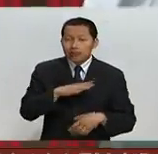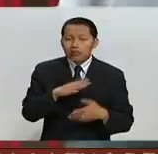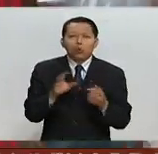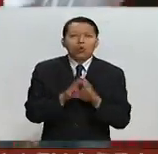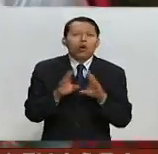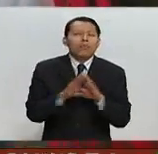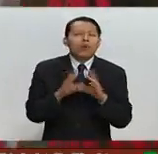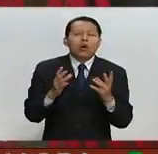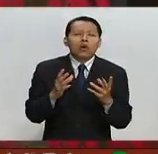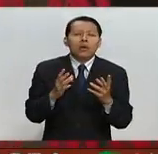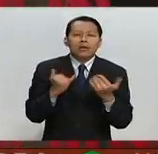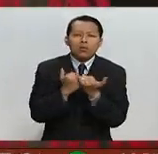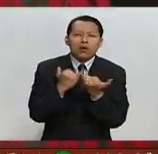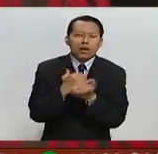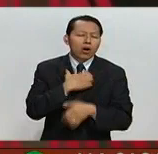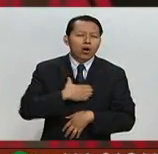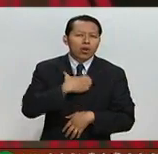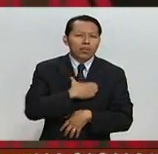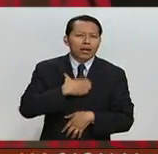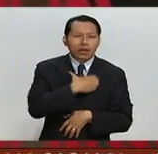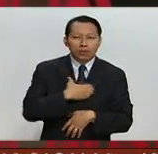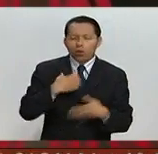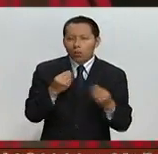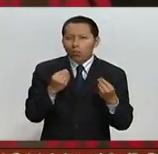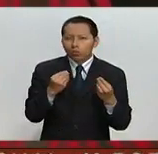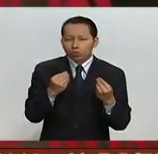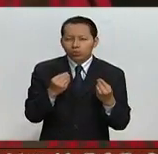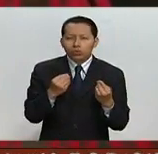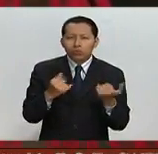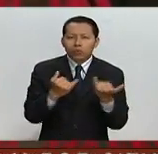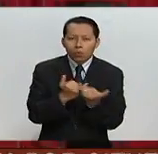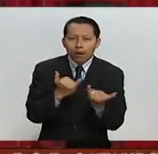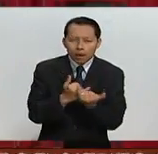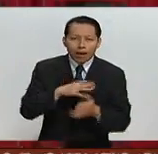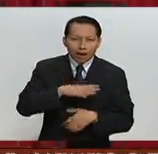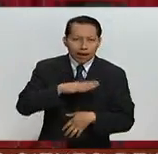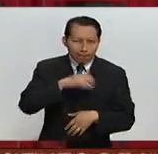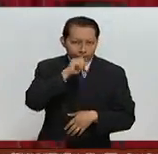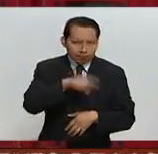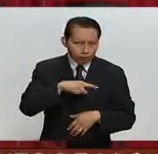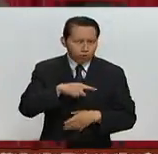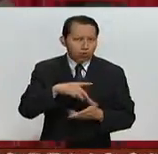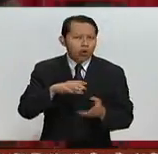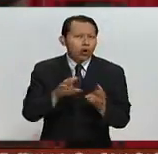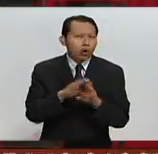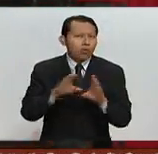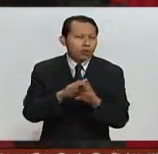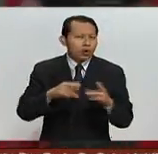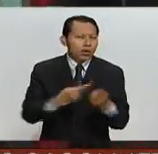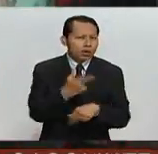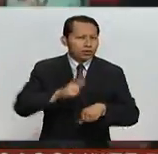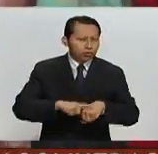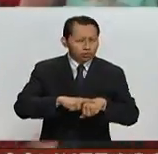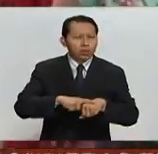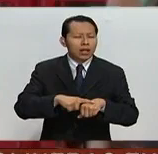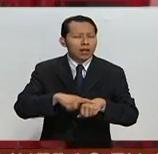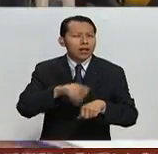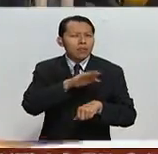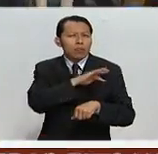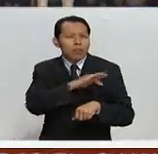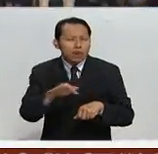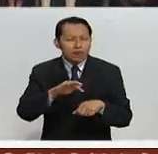alegría para muchos que creen que el nacionalismo es la salida ya de la